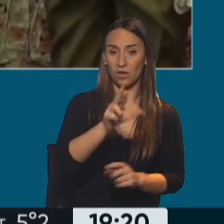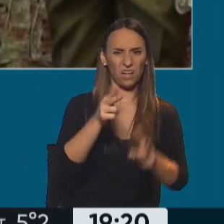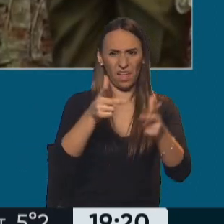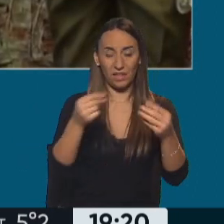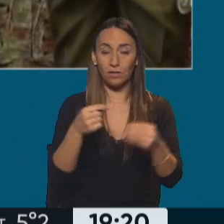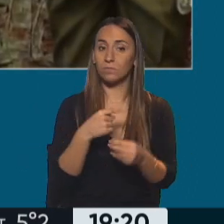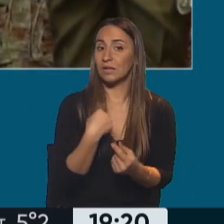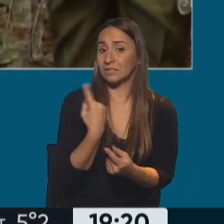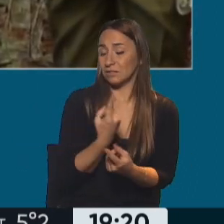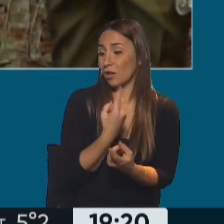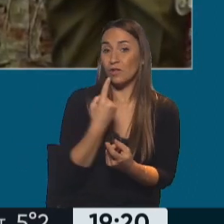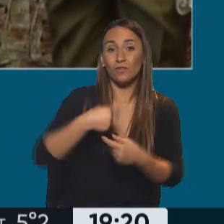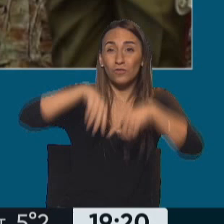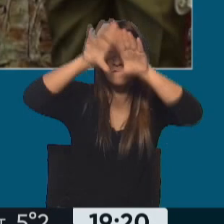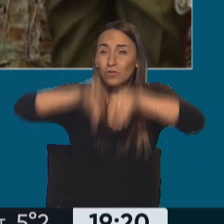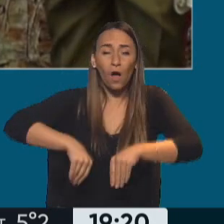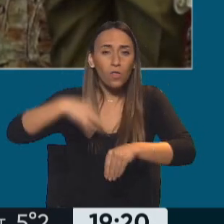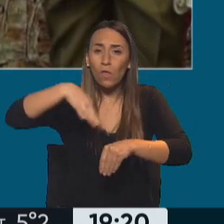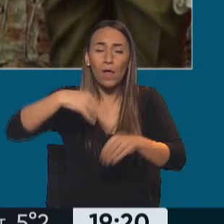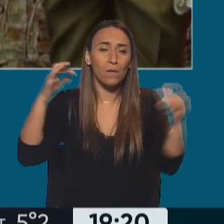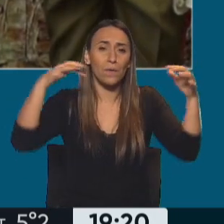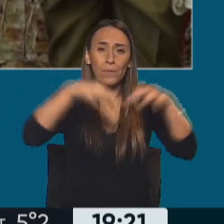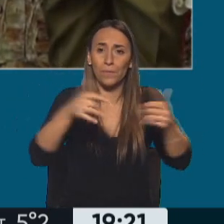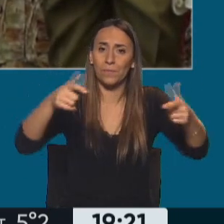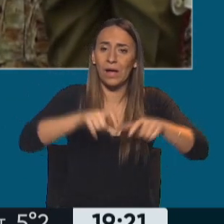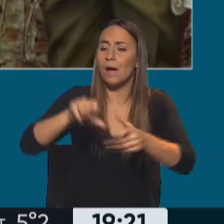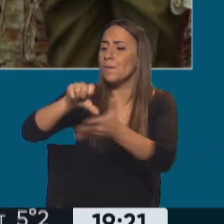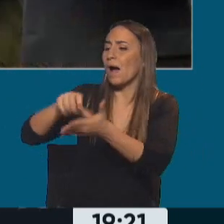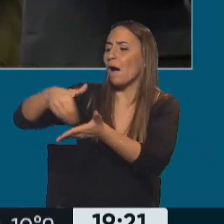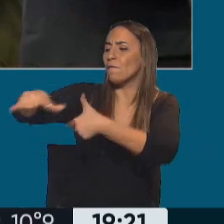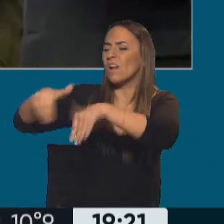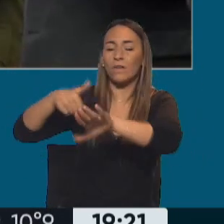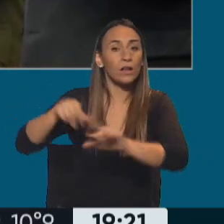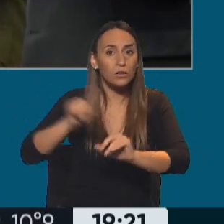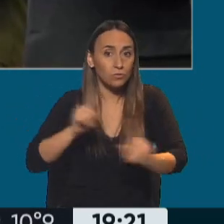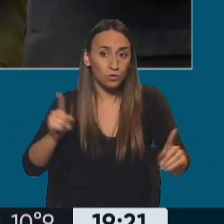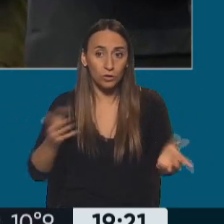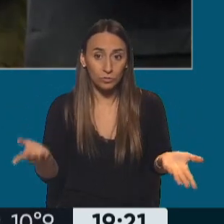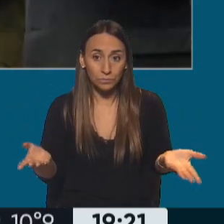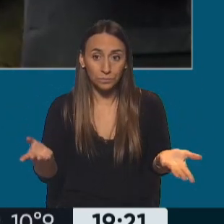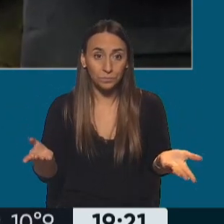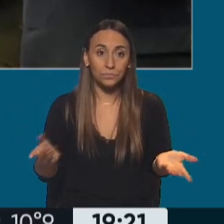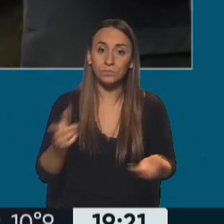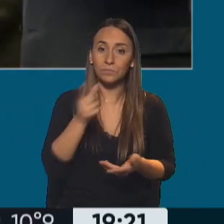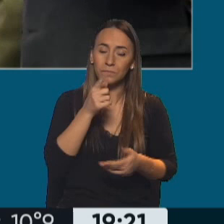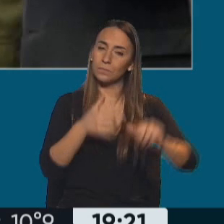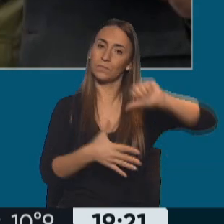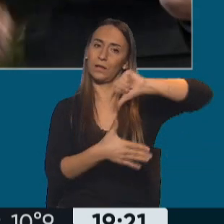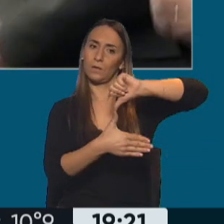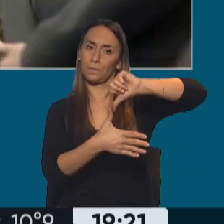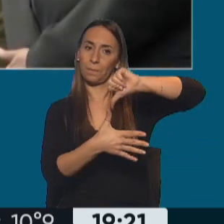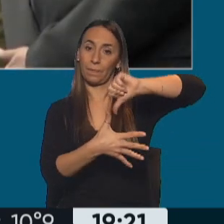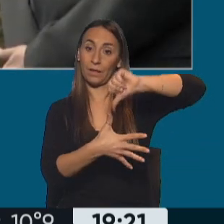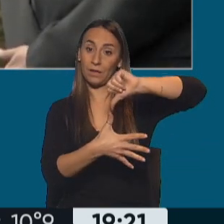país. Si le parece Horacio, lo escuchamos porque justamente hacía referencia a lo que ya se denomina casi como una rebelión del sur de varios